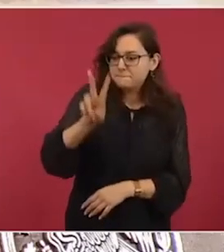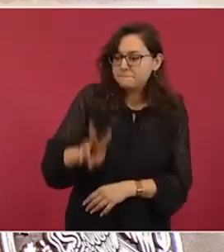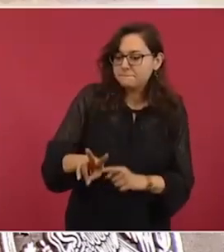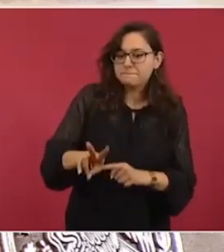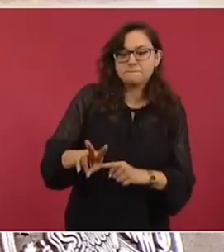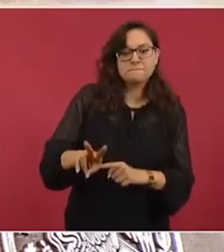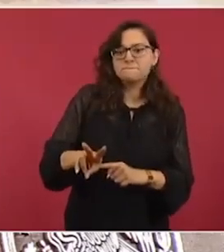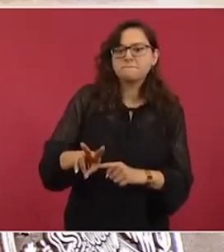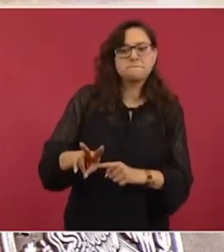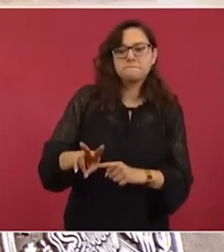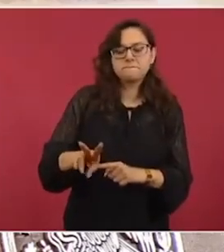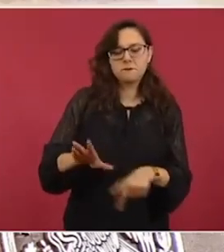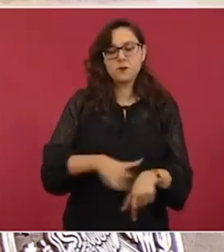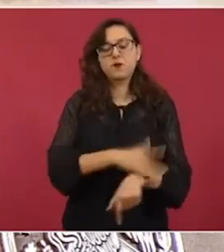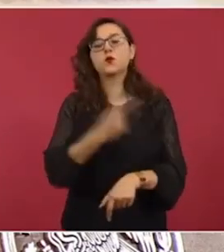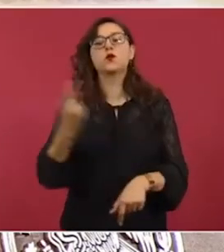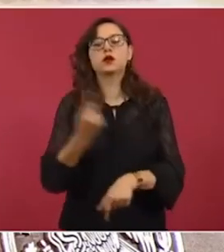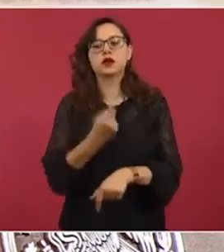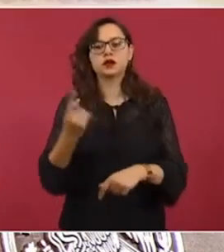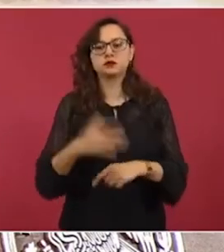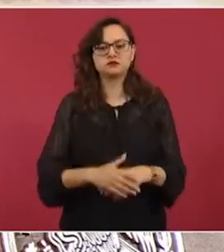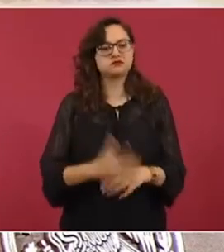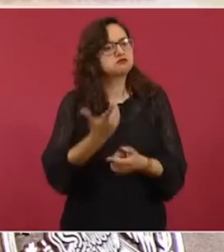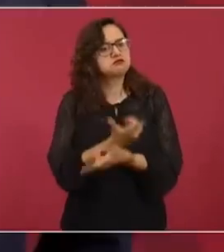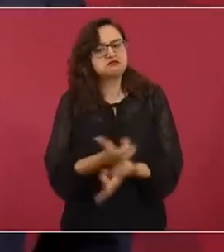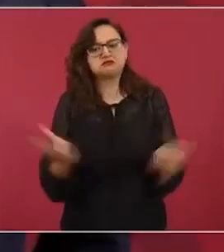¿Se puede calumniar impunemente?